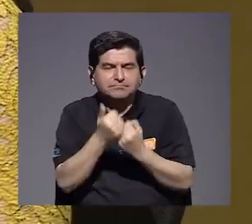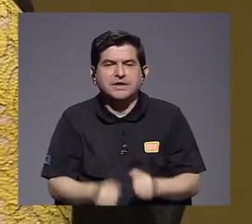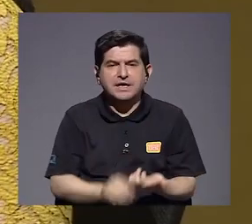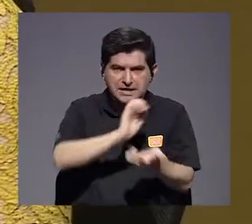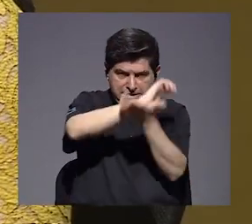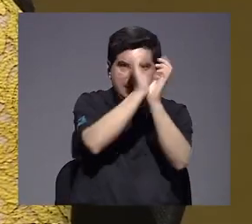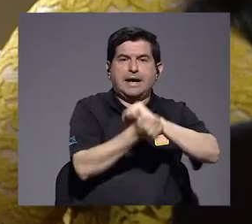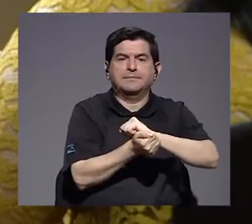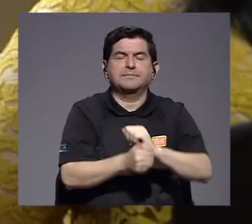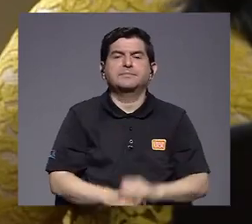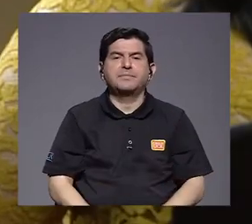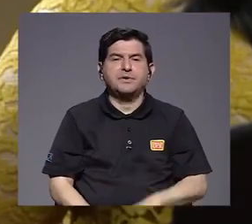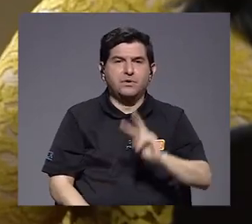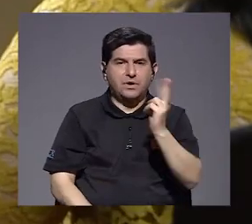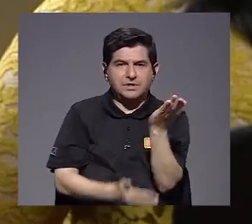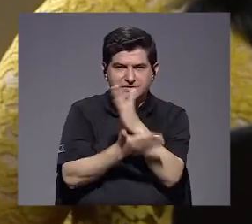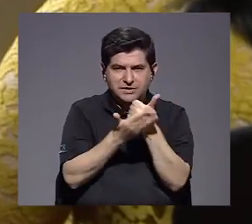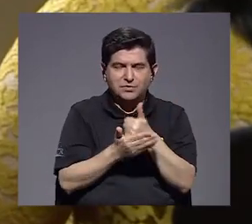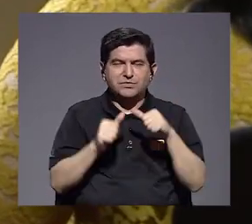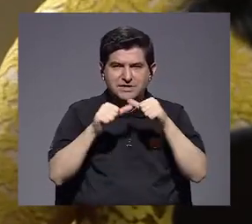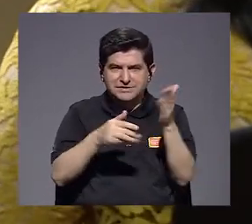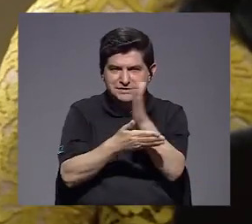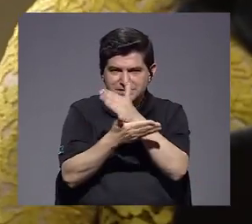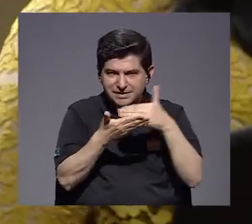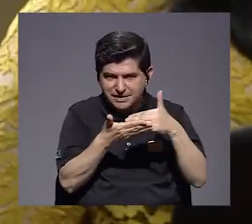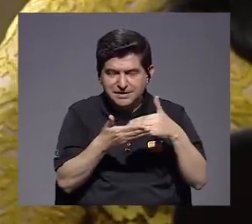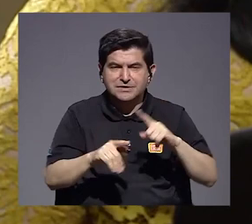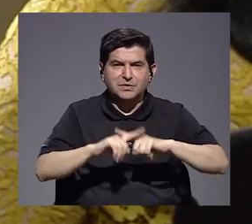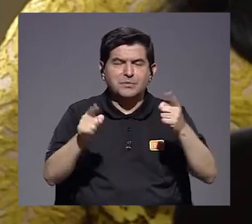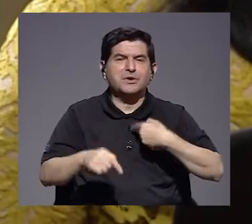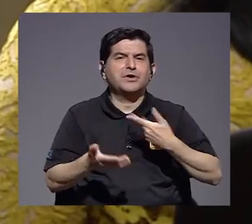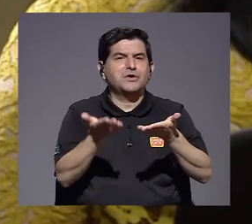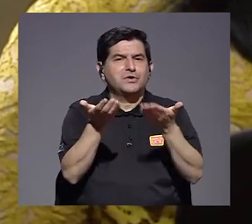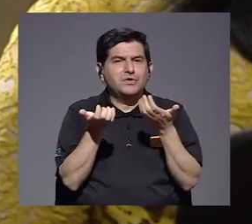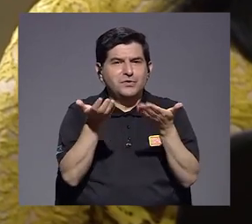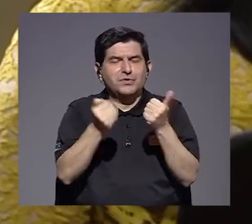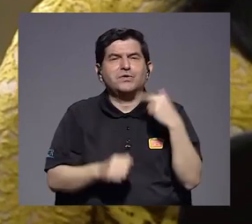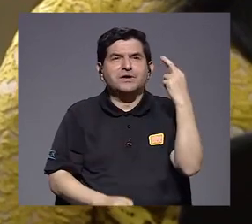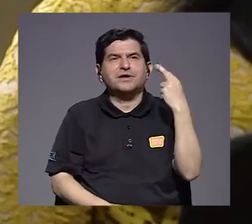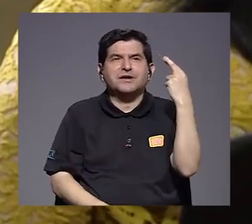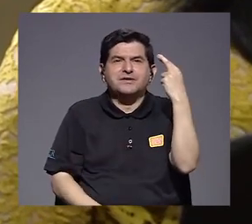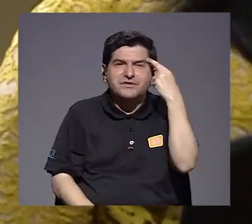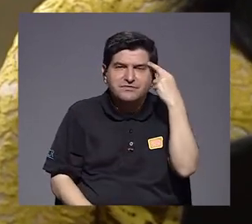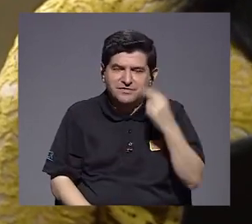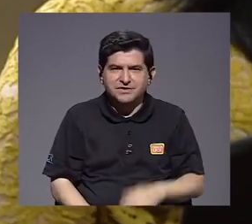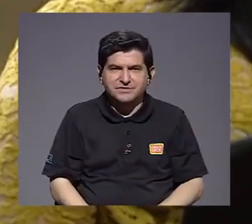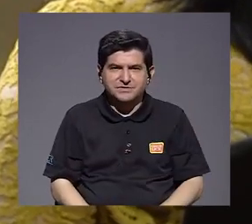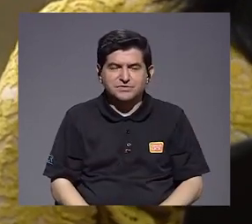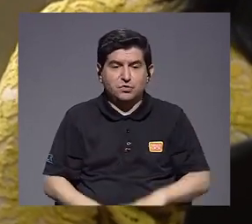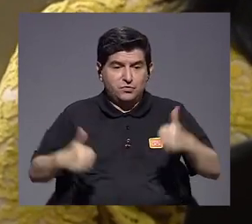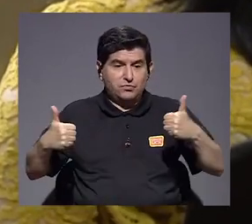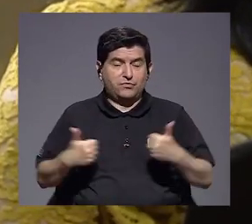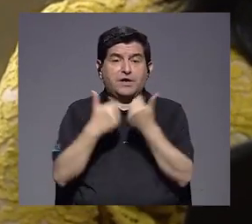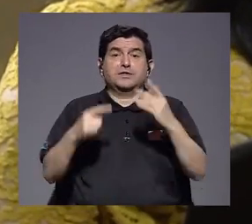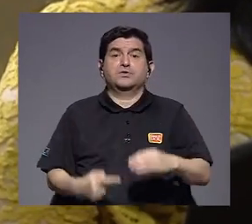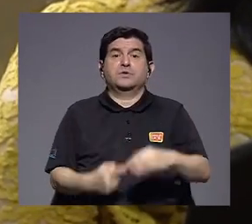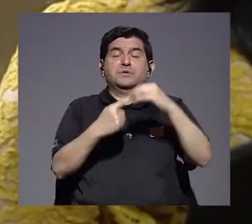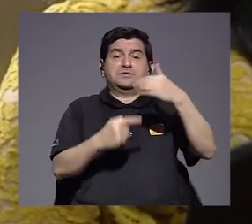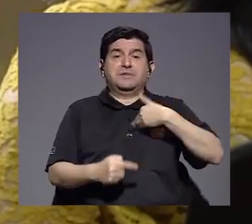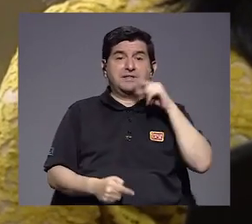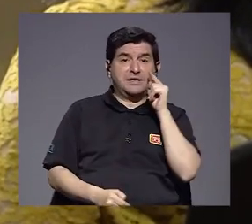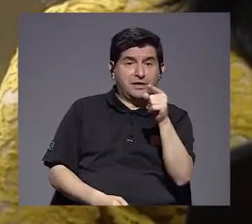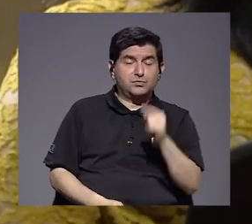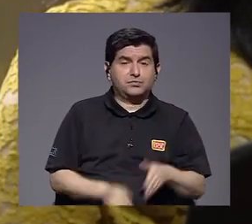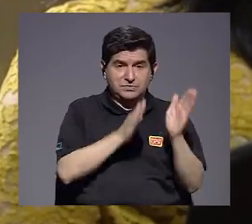transformarle. Ahora, en el segundo bloque voy a retomar un poquito esa parte, pero quisiera una reflexión sobre el mayor desafío que tiene usted en